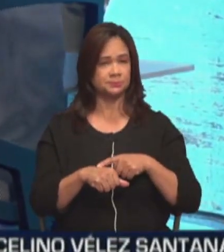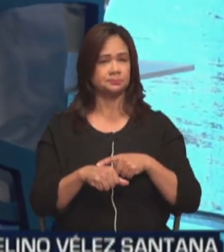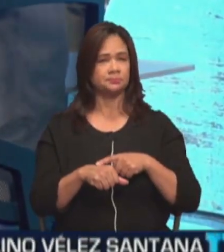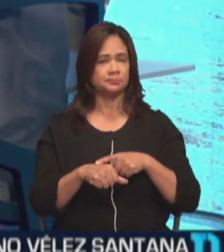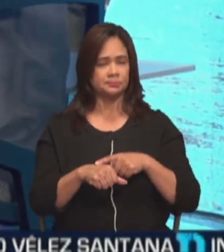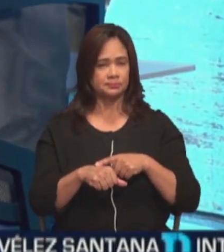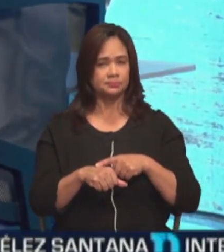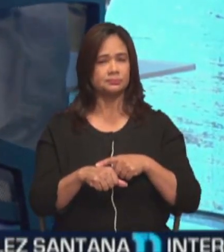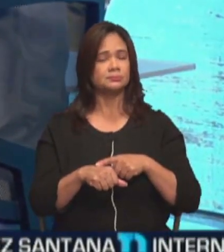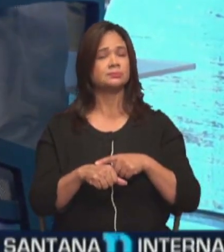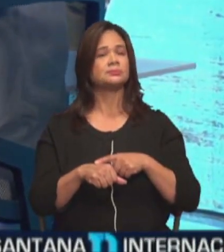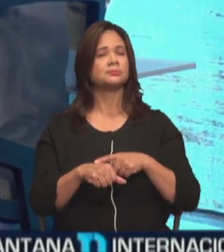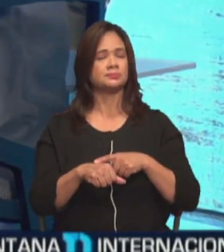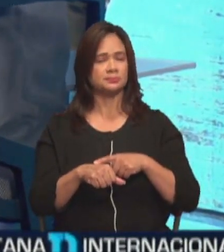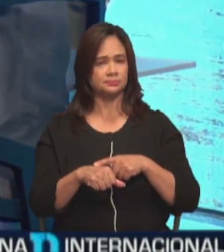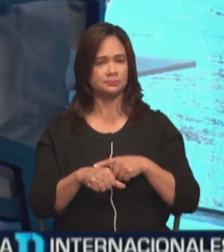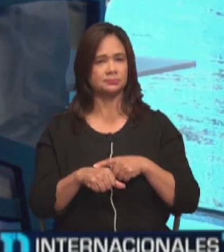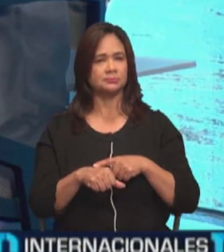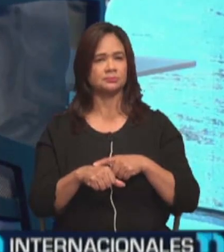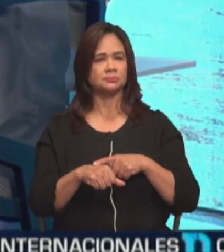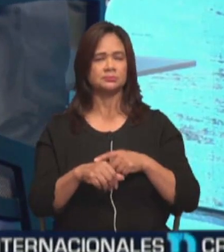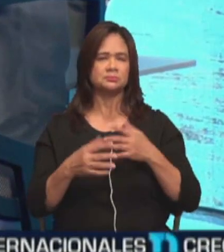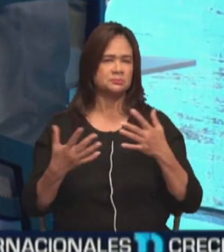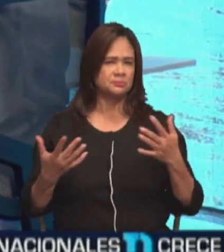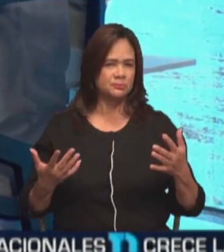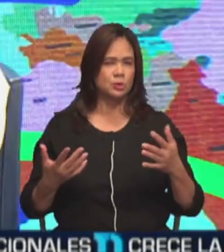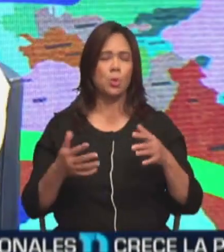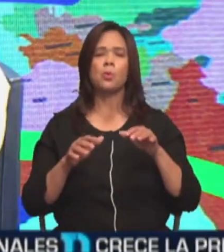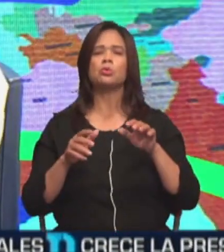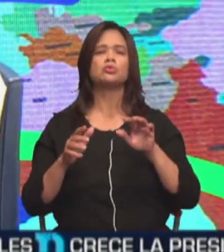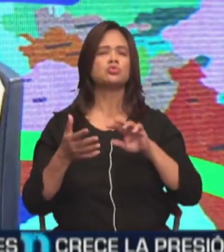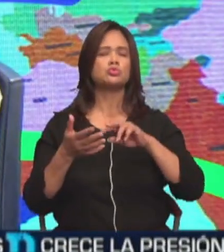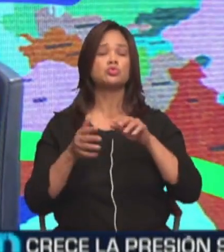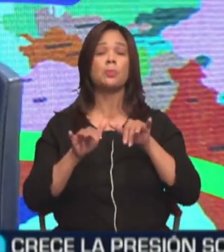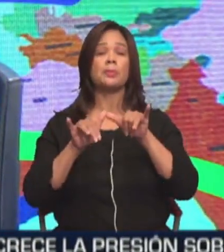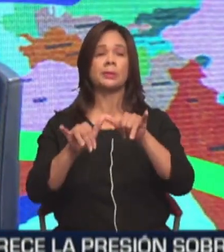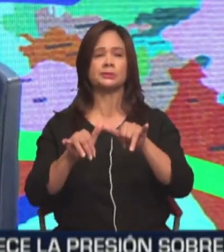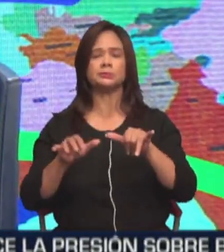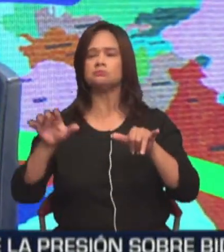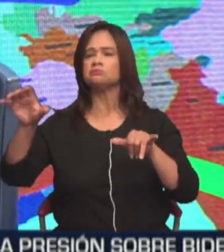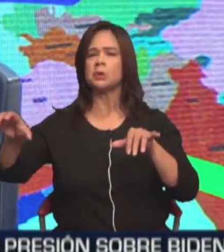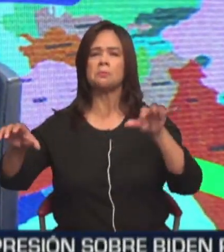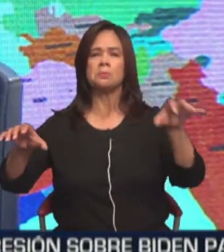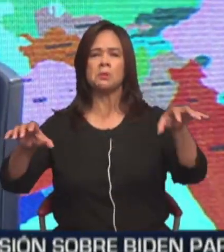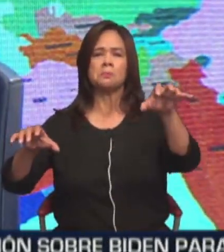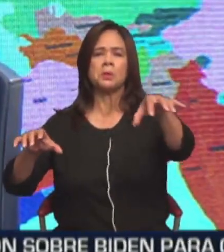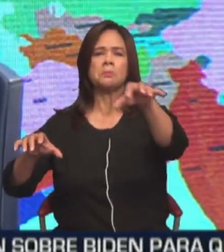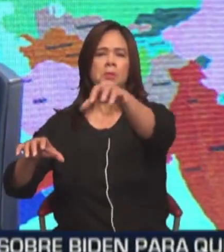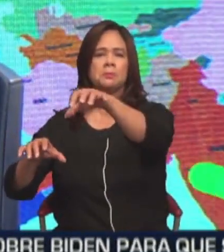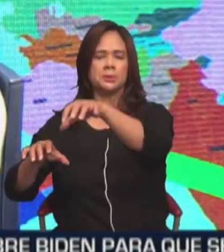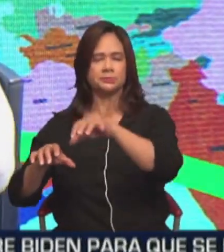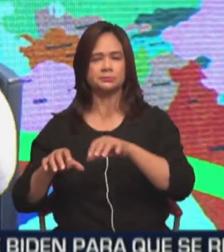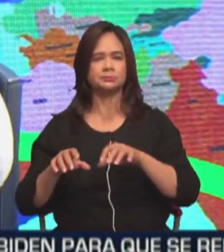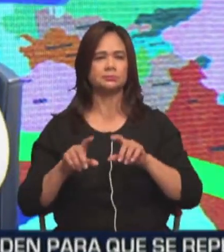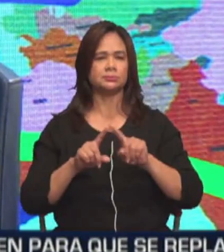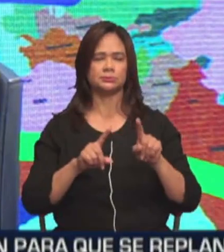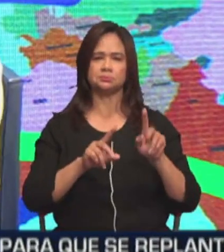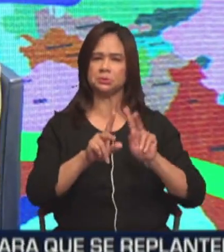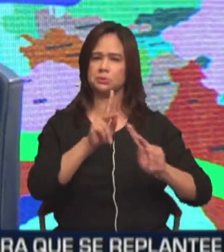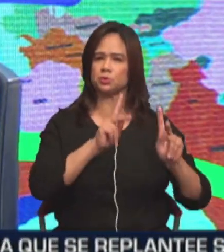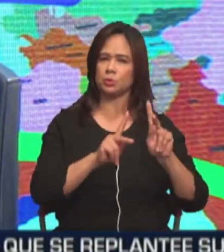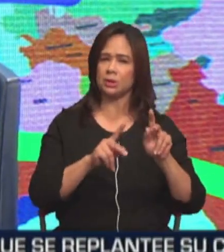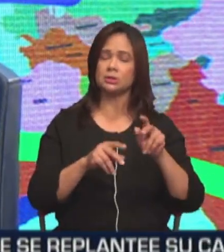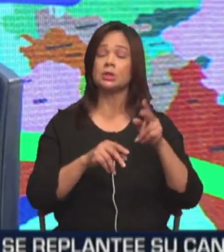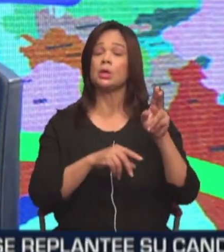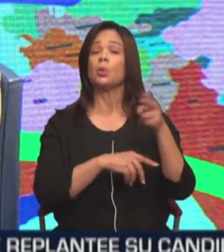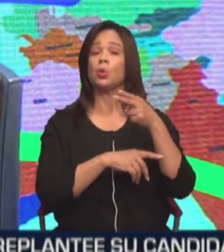vez que se hacía de esa manera. Yo lo definía como un gran supermercado. Cada góndola era una oferta. Pero con vecinos de